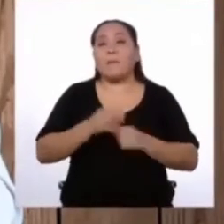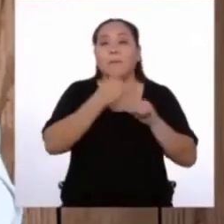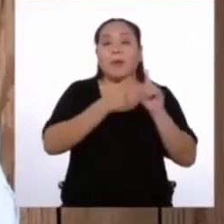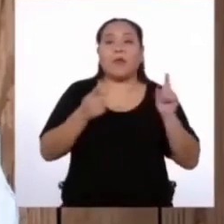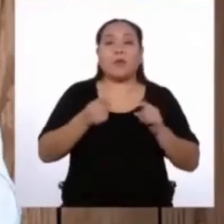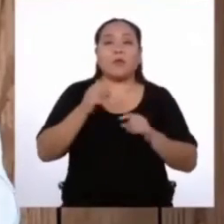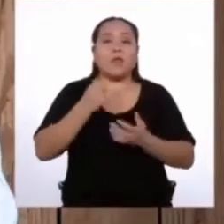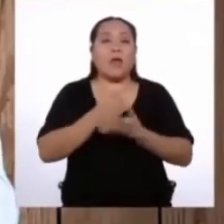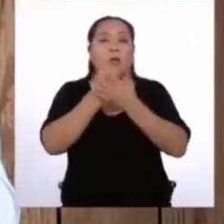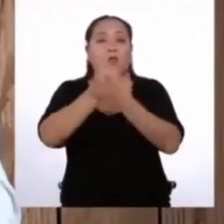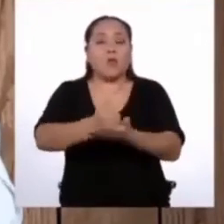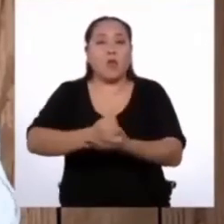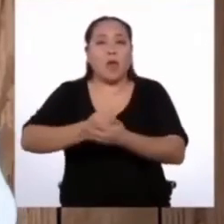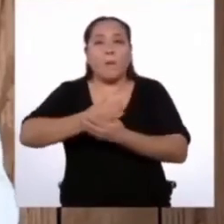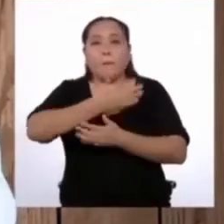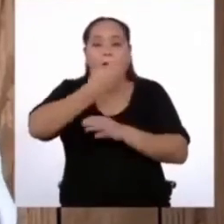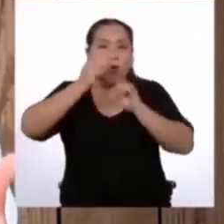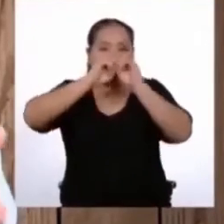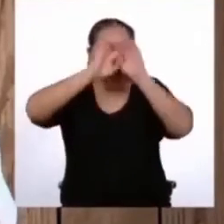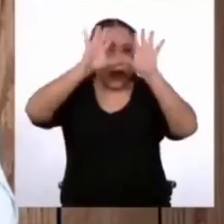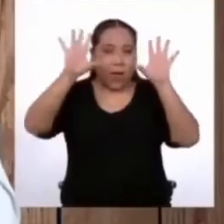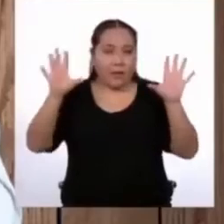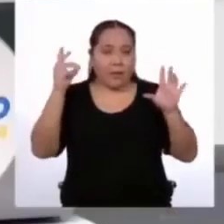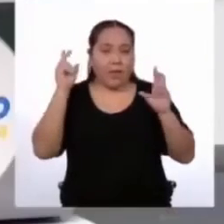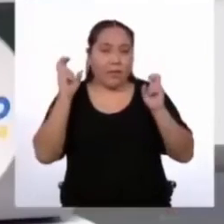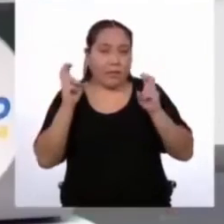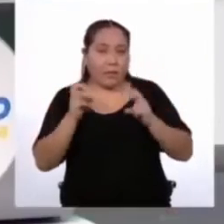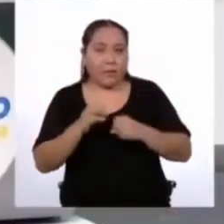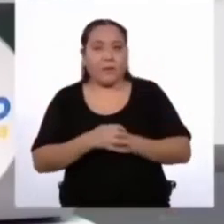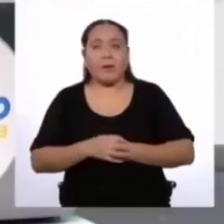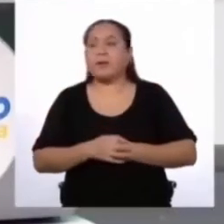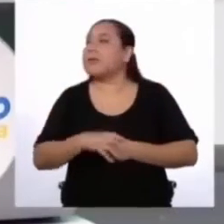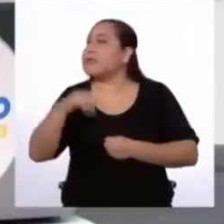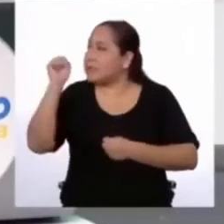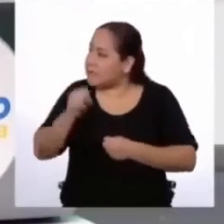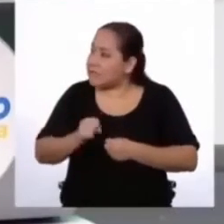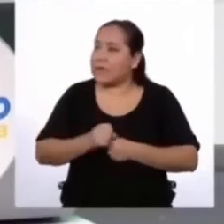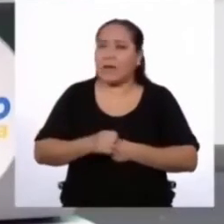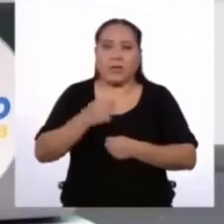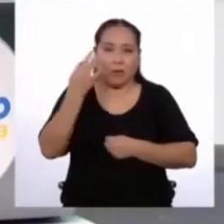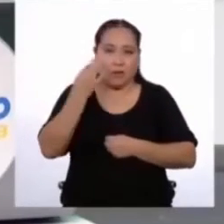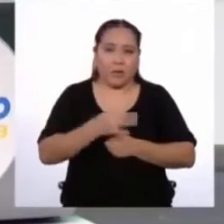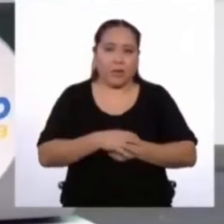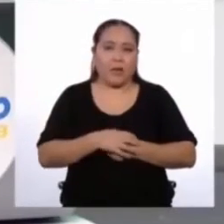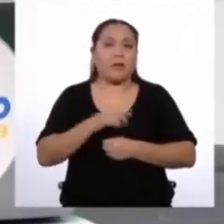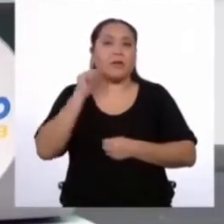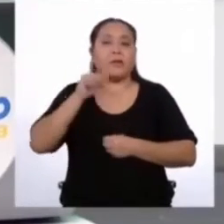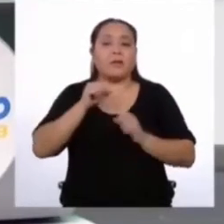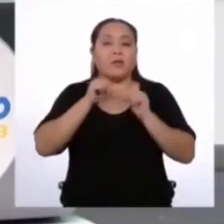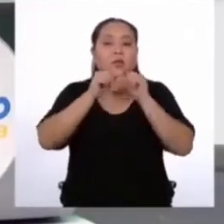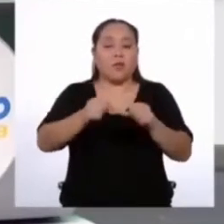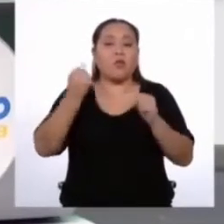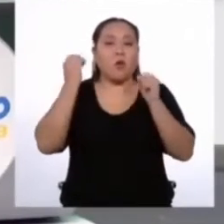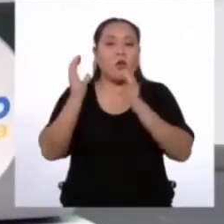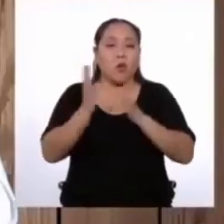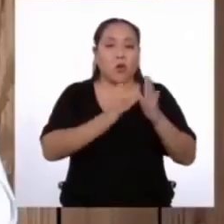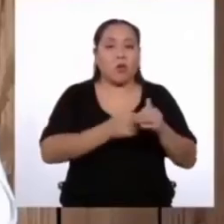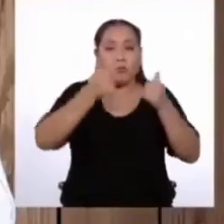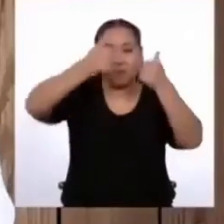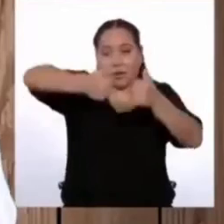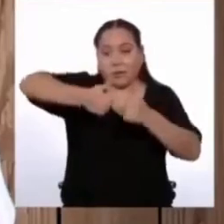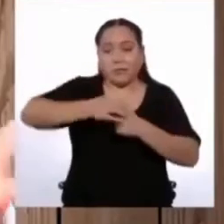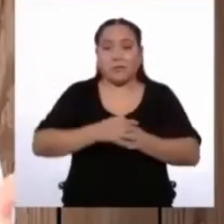ayuden a tener mayor claridad sobre el tema que estás escribiendo. Sí, claro. Y mientras siga el orden, todo bien.